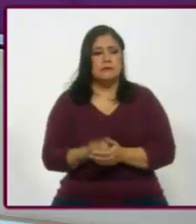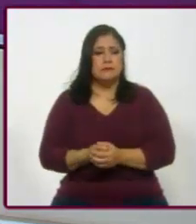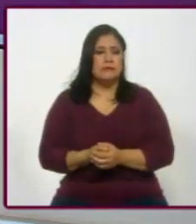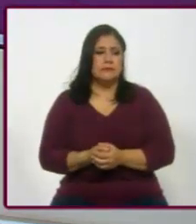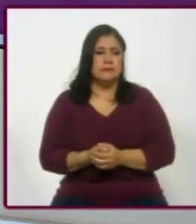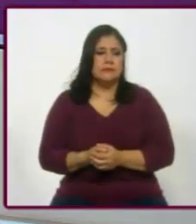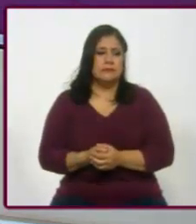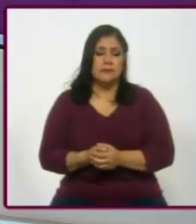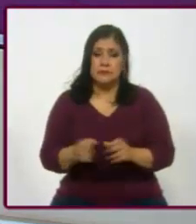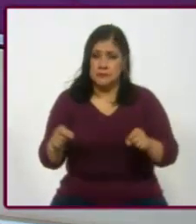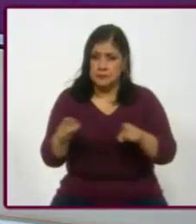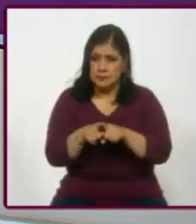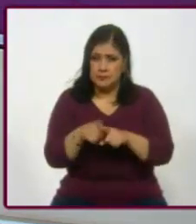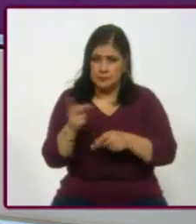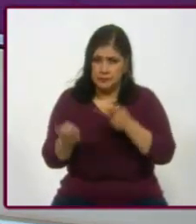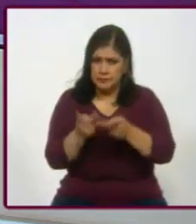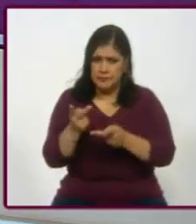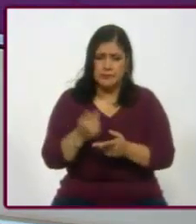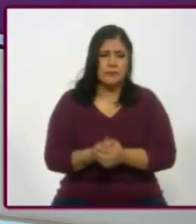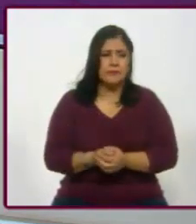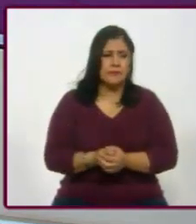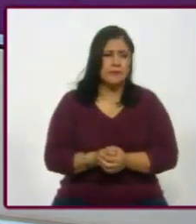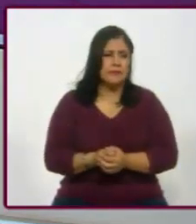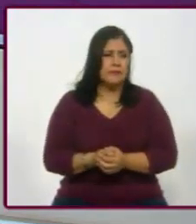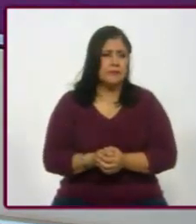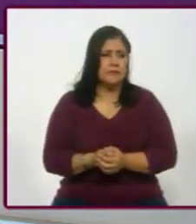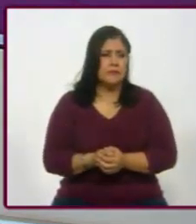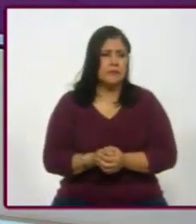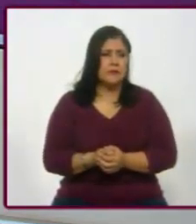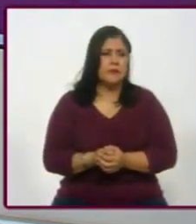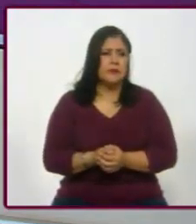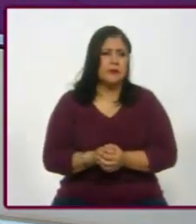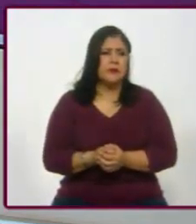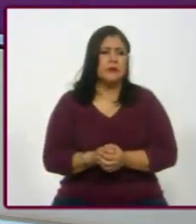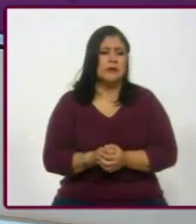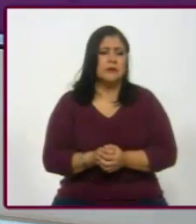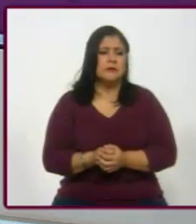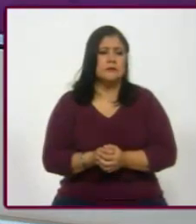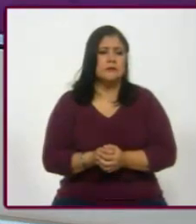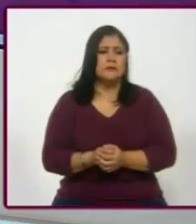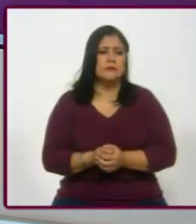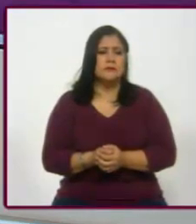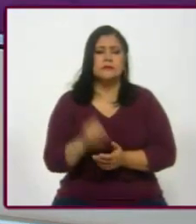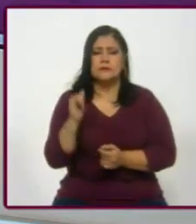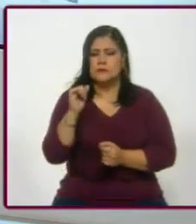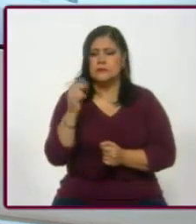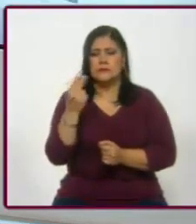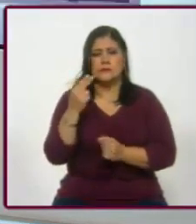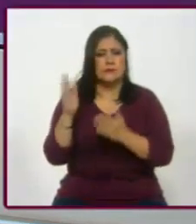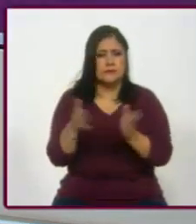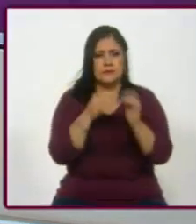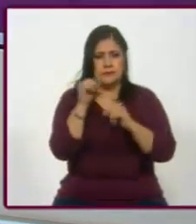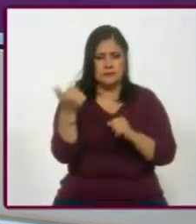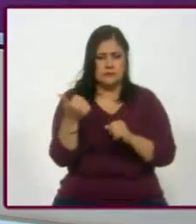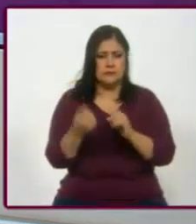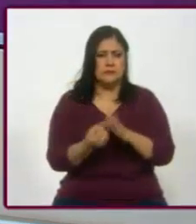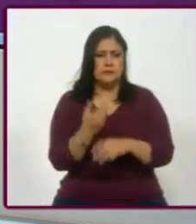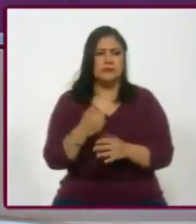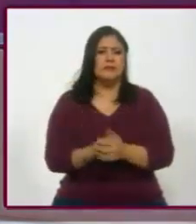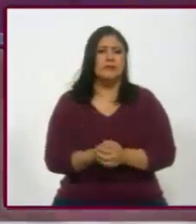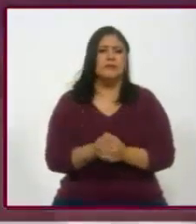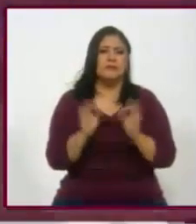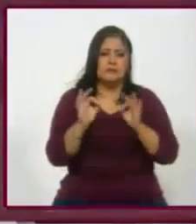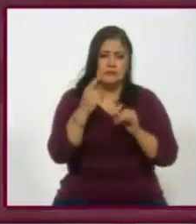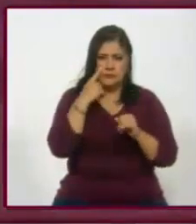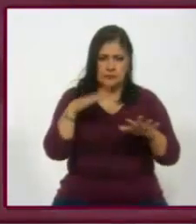¿Es la misma? Es la... ¿No? Sí, sí, sí, sí, sí, pasamos a la siguiente. Sí, ahora, ahora sí,